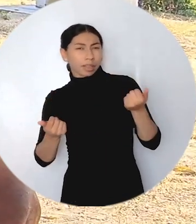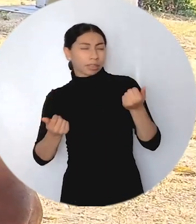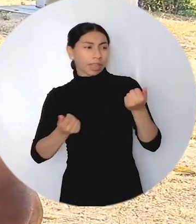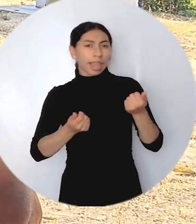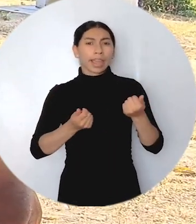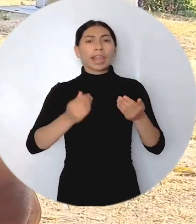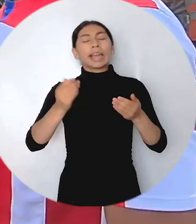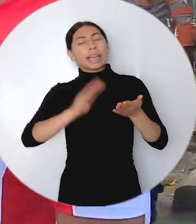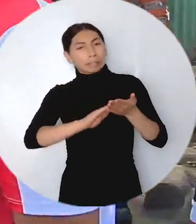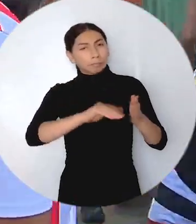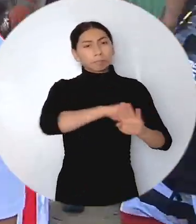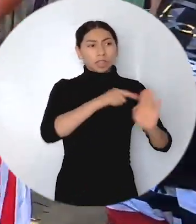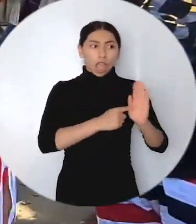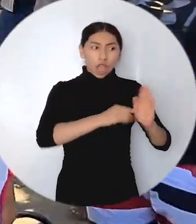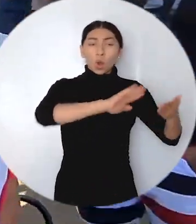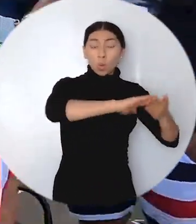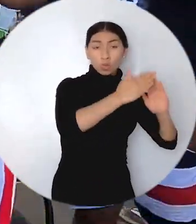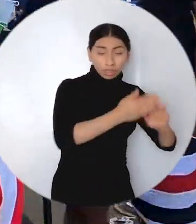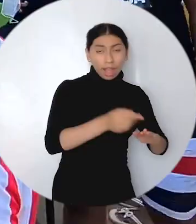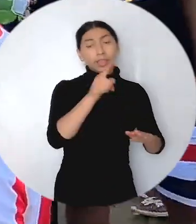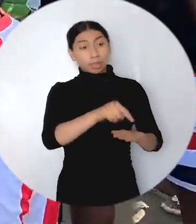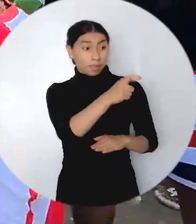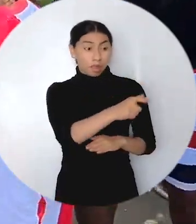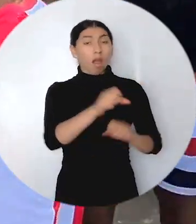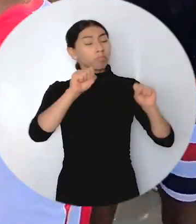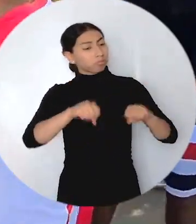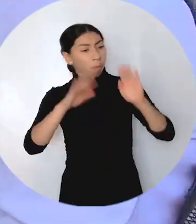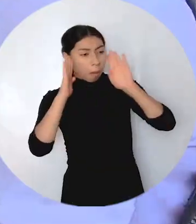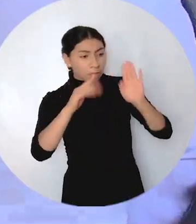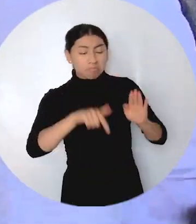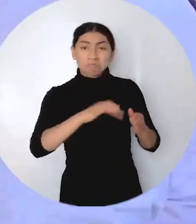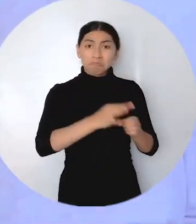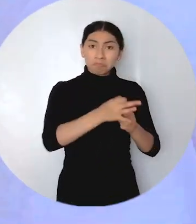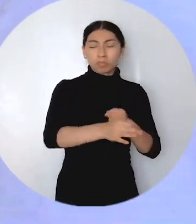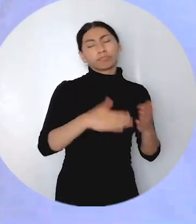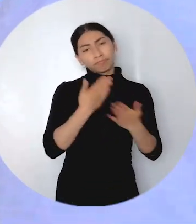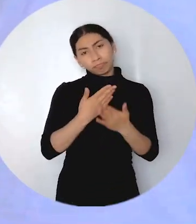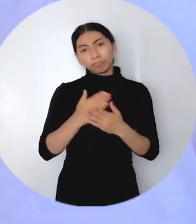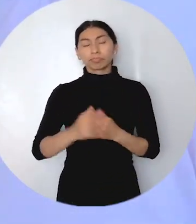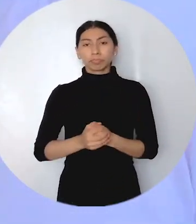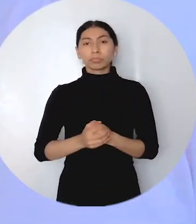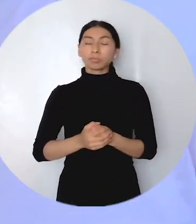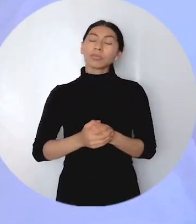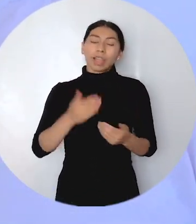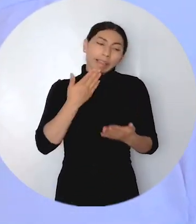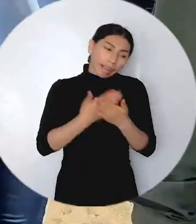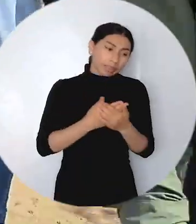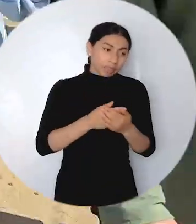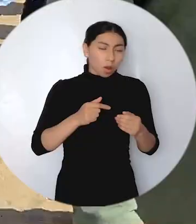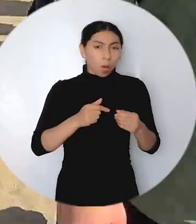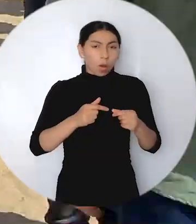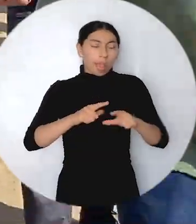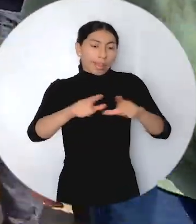reparación colectiva y individual, pues ha estado presente en el territorio. Entonces, muy agradecido con este